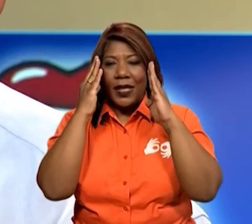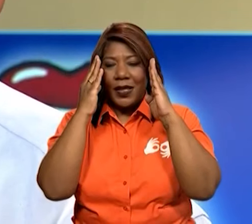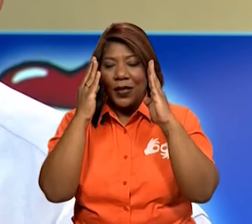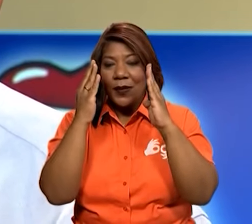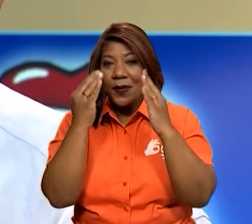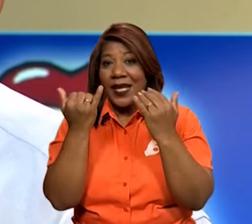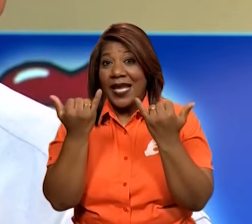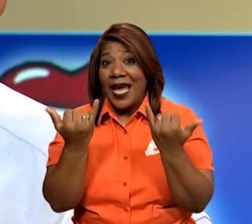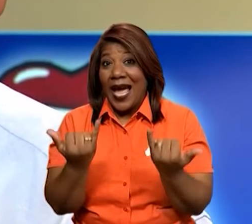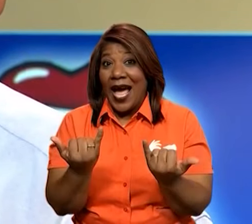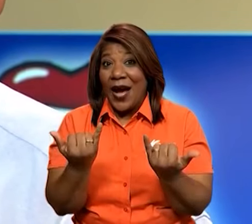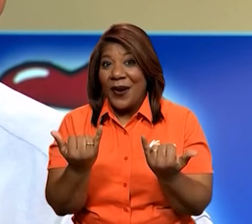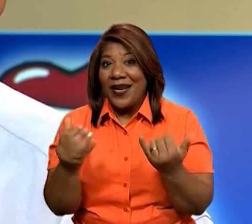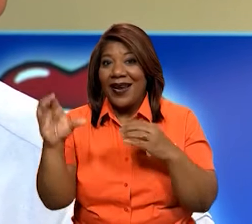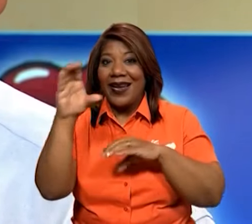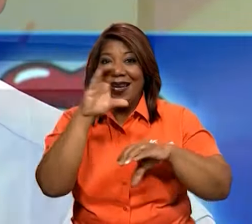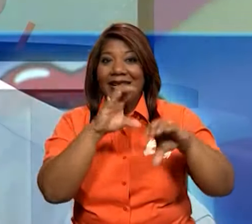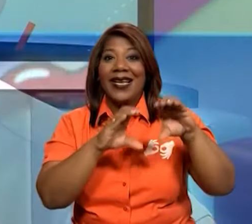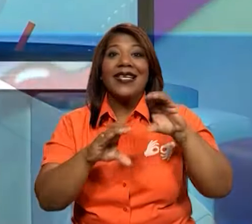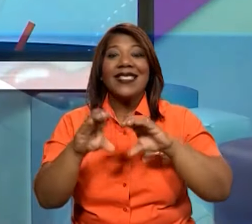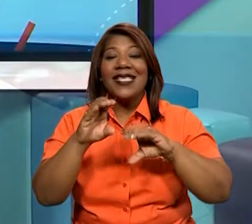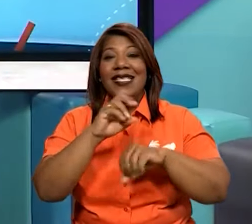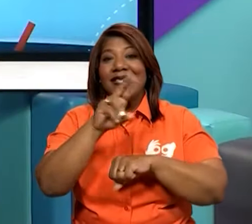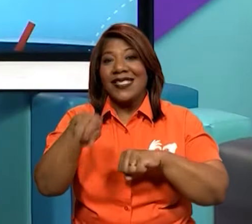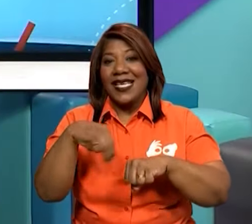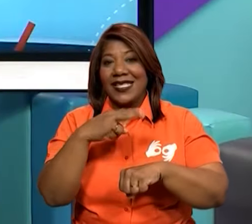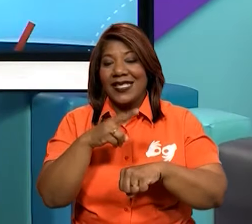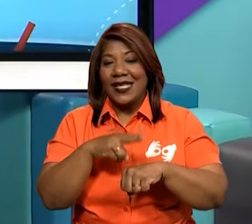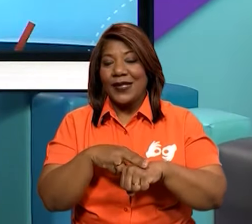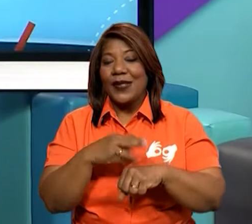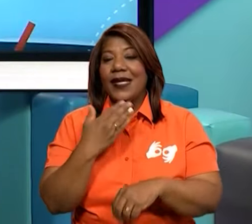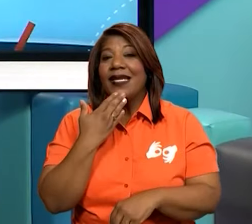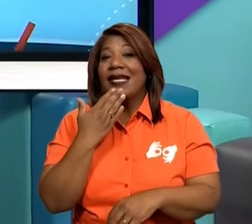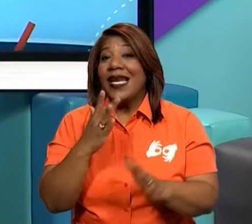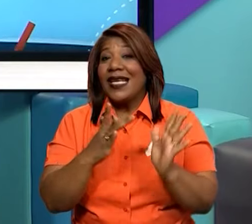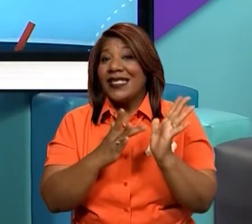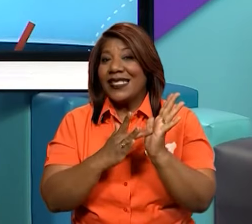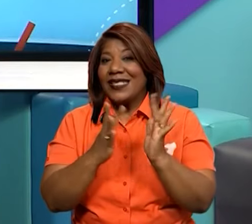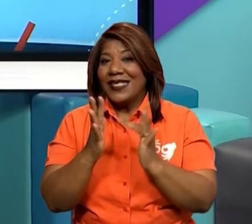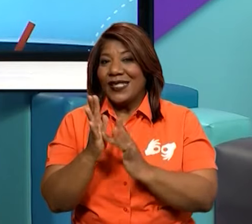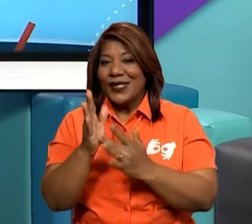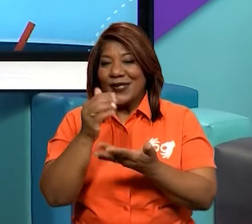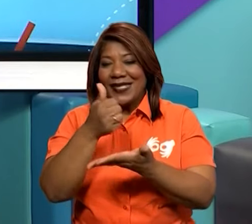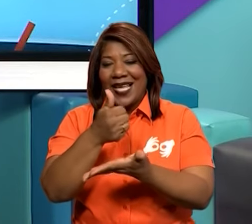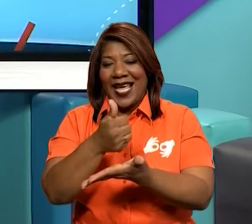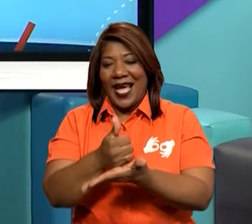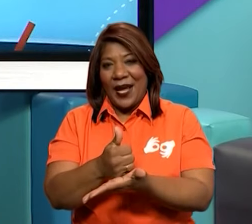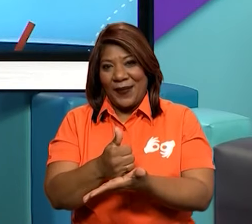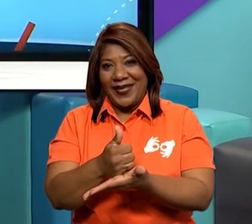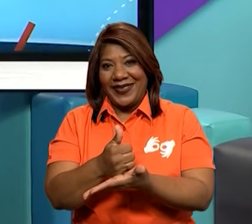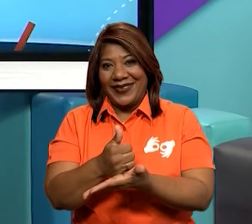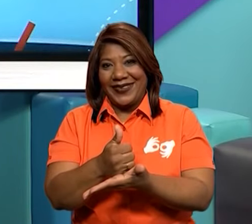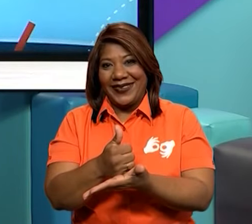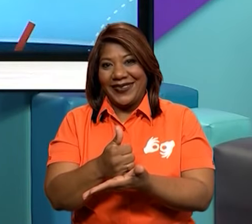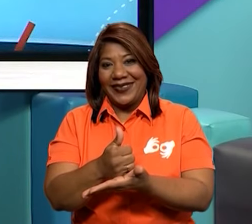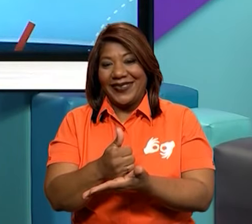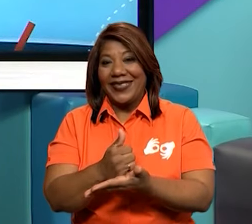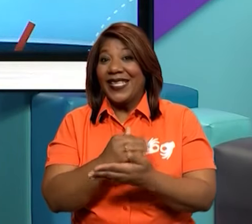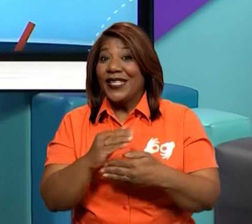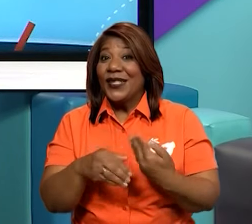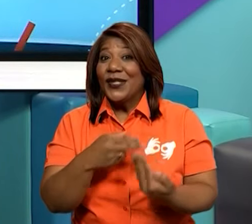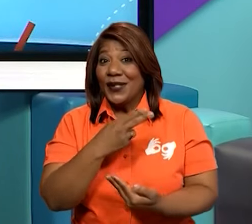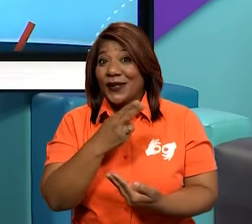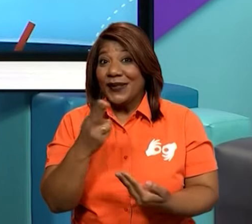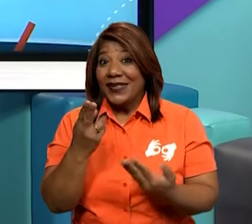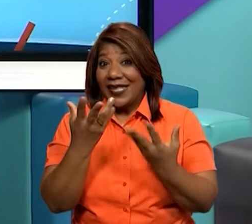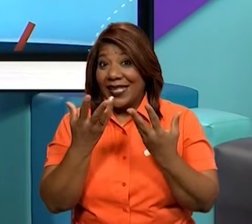la clase de Ciencias Naturales. Gracias Señor Jesús. Amén. Bien, mis queridos estudiantes,